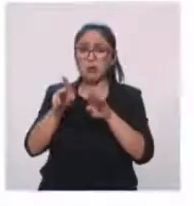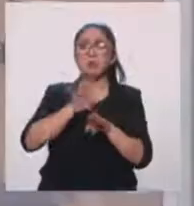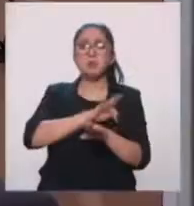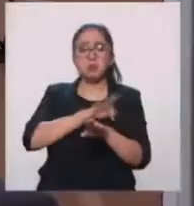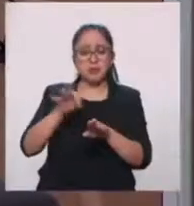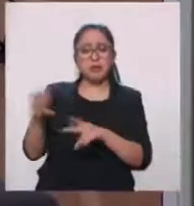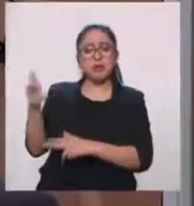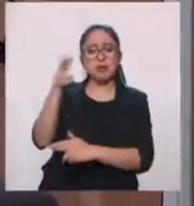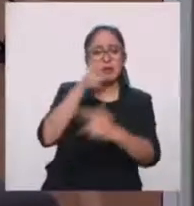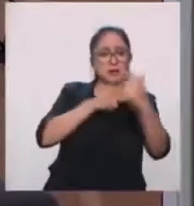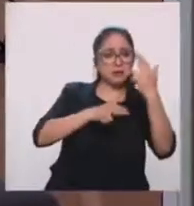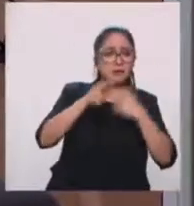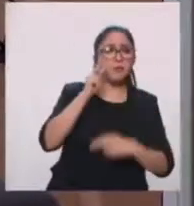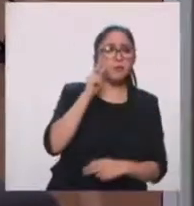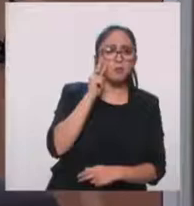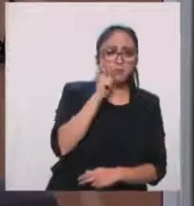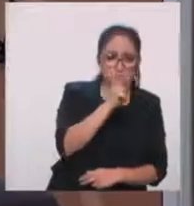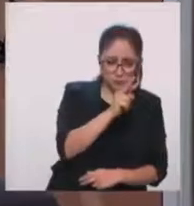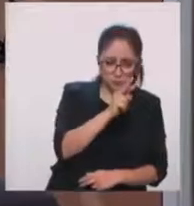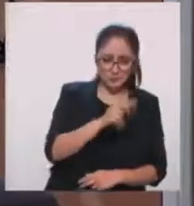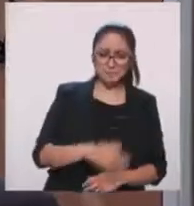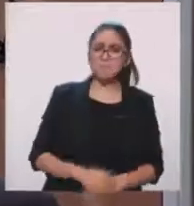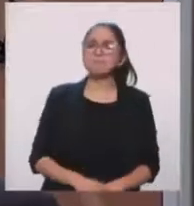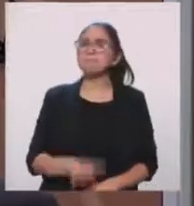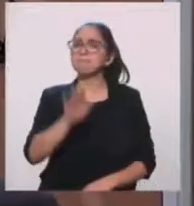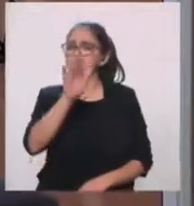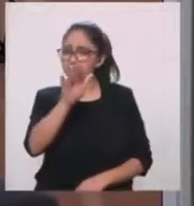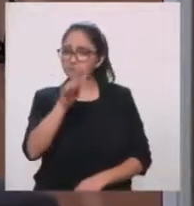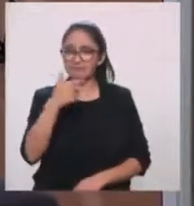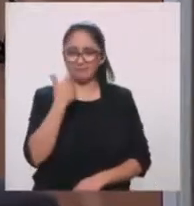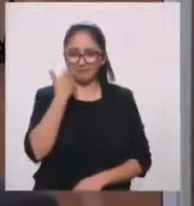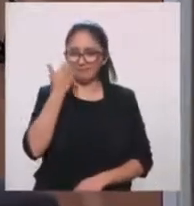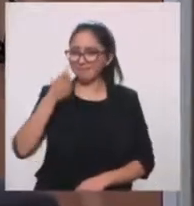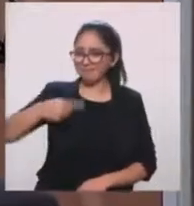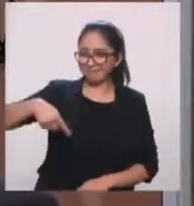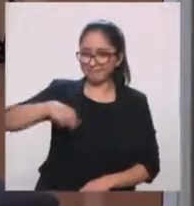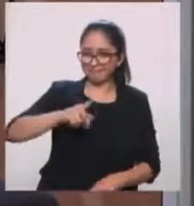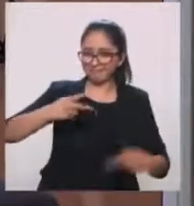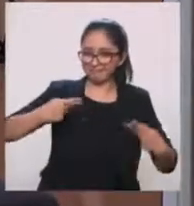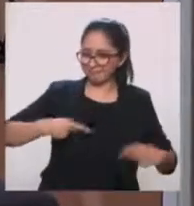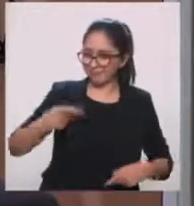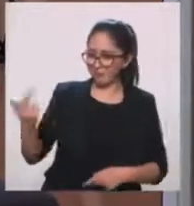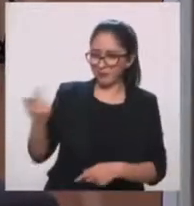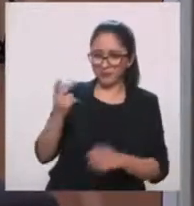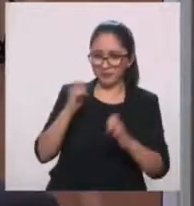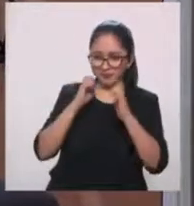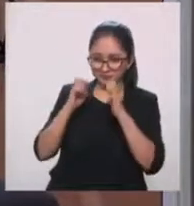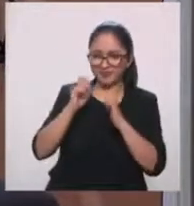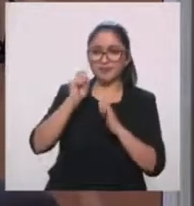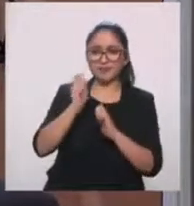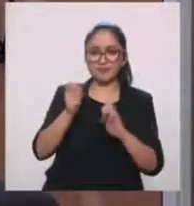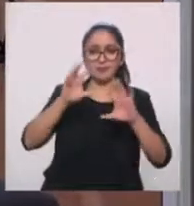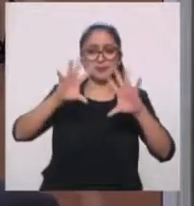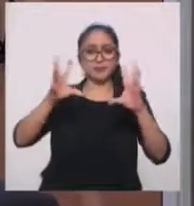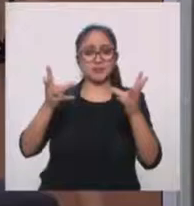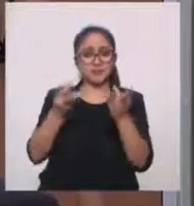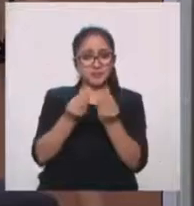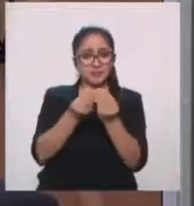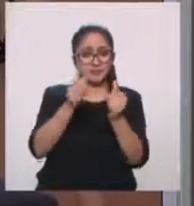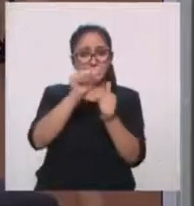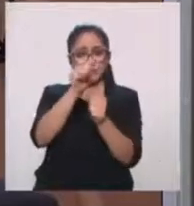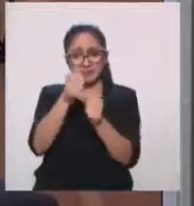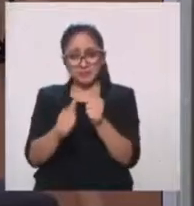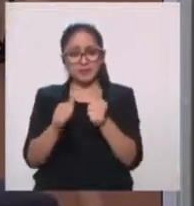precisamente para que se den un quemón, Mineri, y ahí en casita, fíjate, como bien lo comentan en nuestros invitados, está conformada por más de 60 artistas, entre